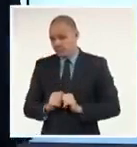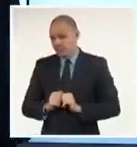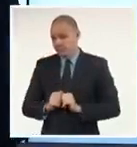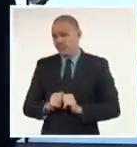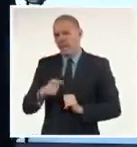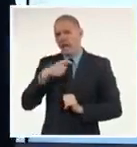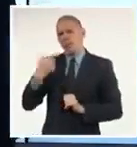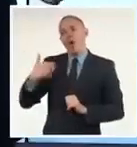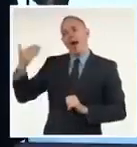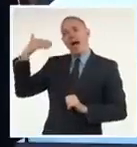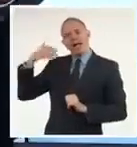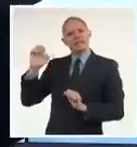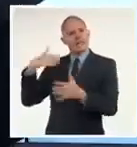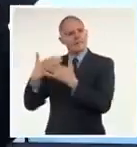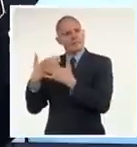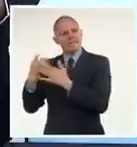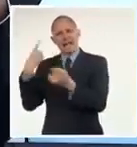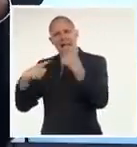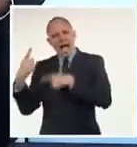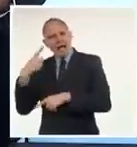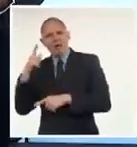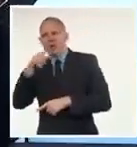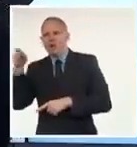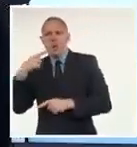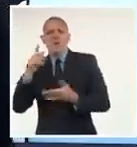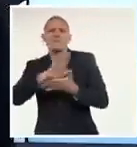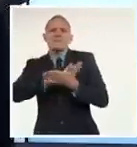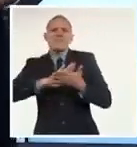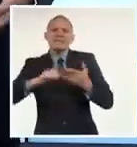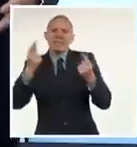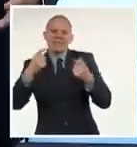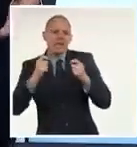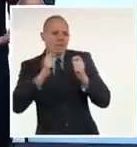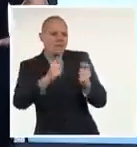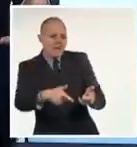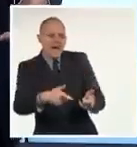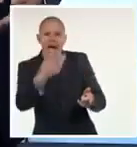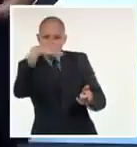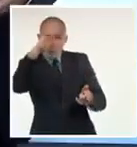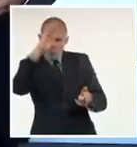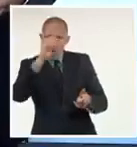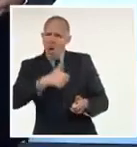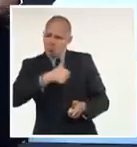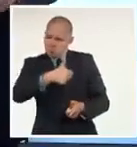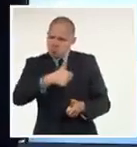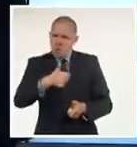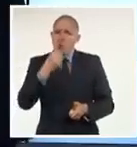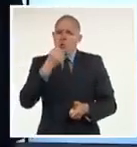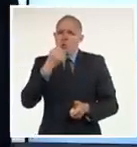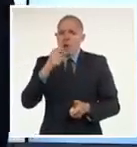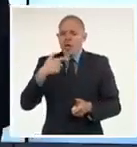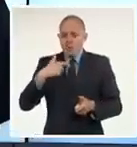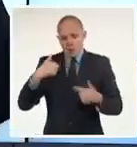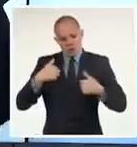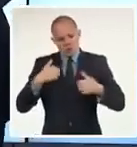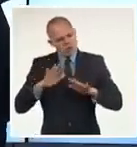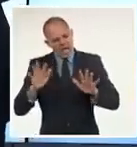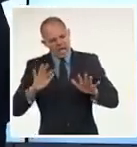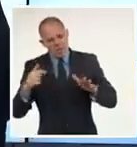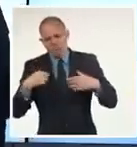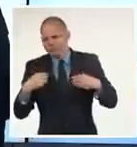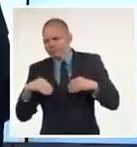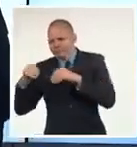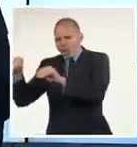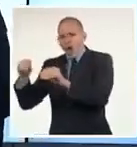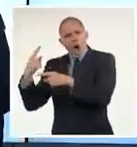podían vender su posición de acreedores y que entonces otra entidad se ubicaría en su lugar. Pero para que eso